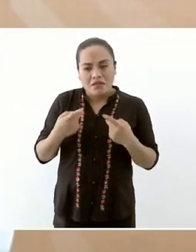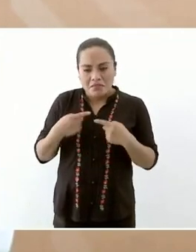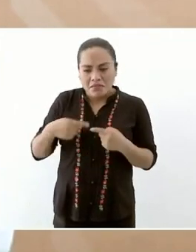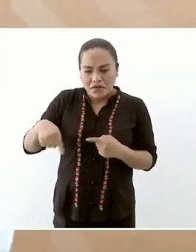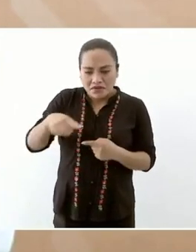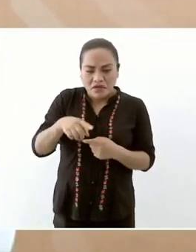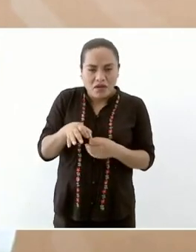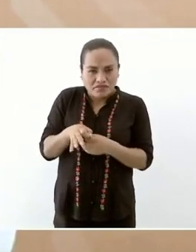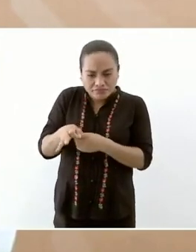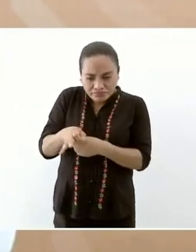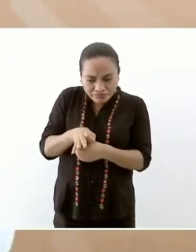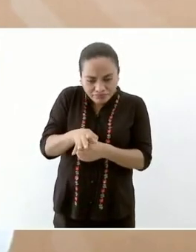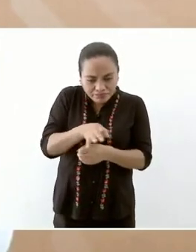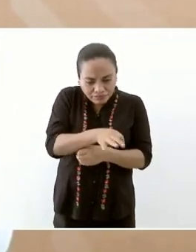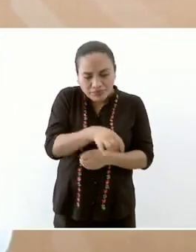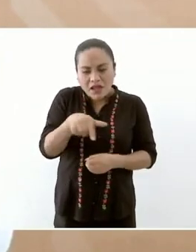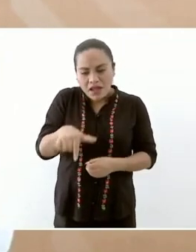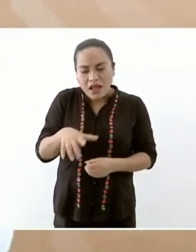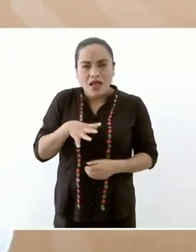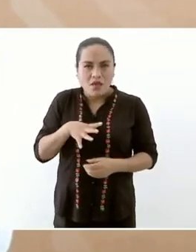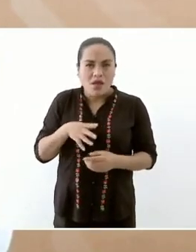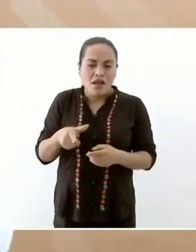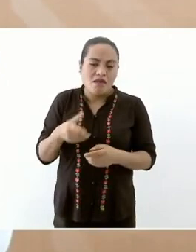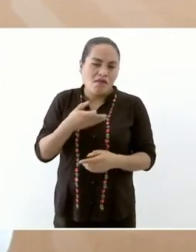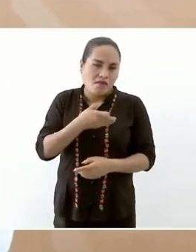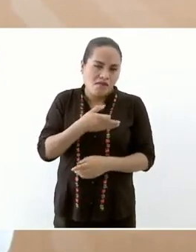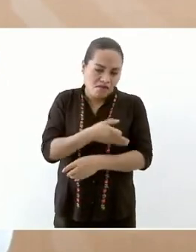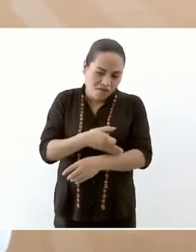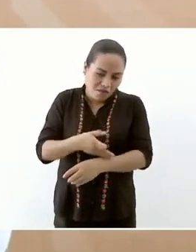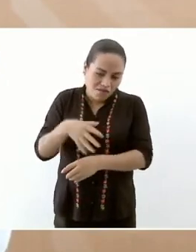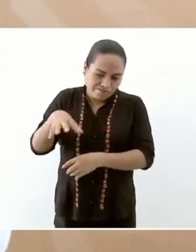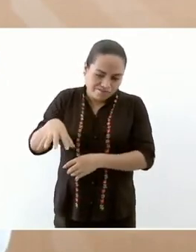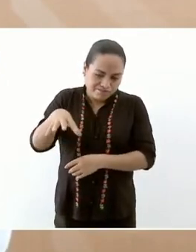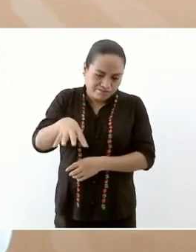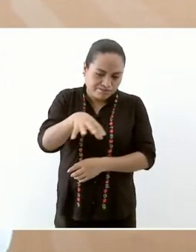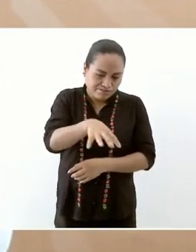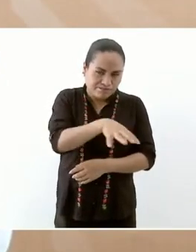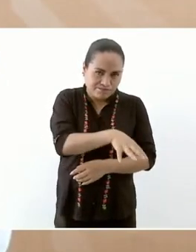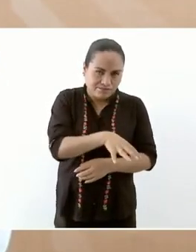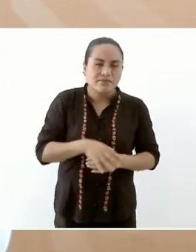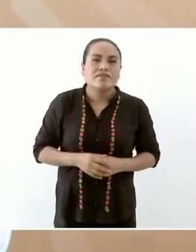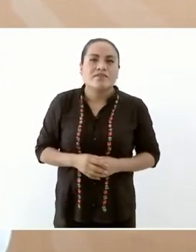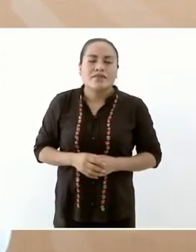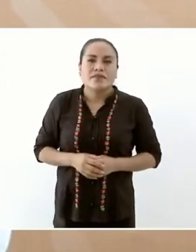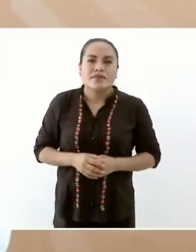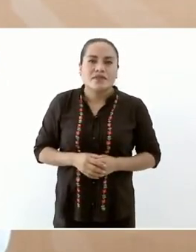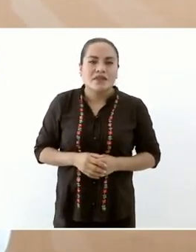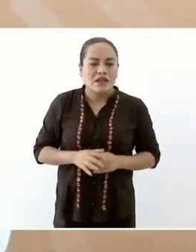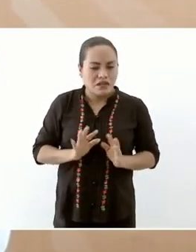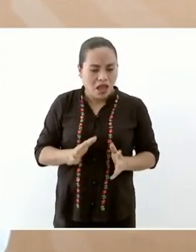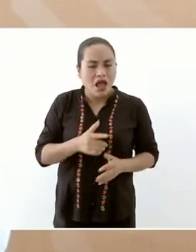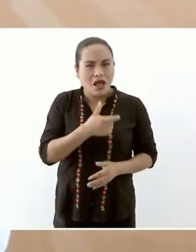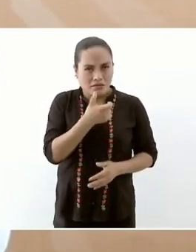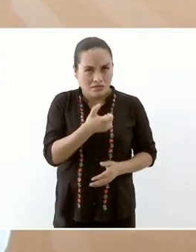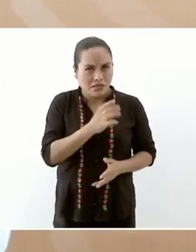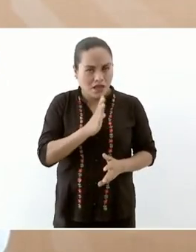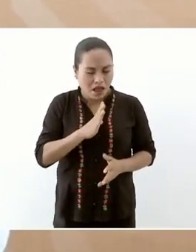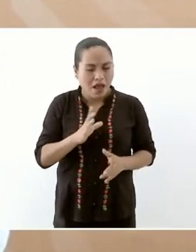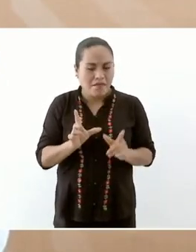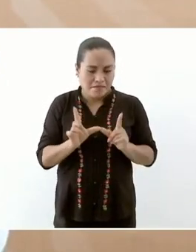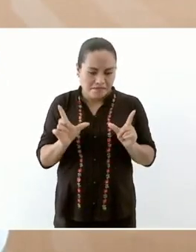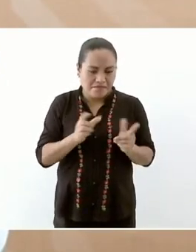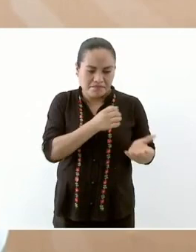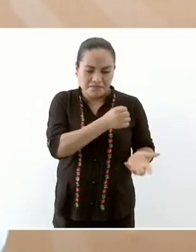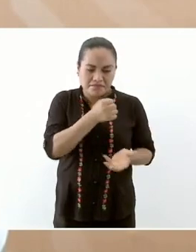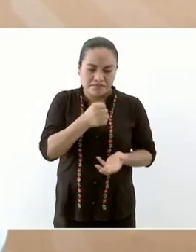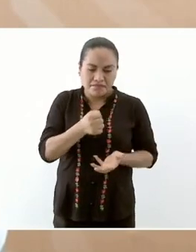familias luego vamos a iniciar y ya tenemos el presupuesto un